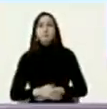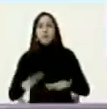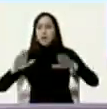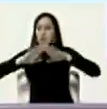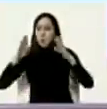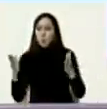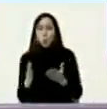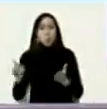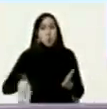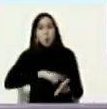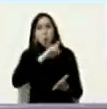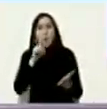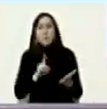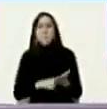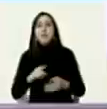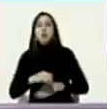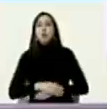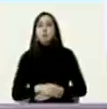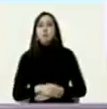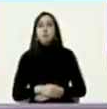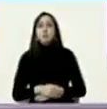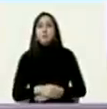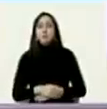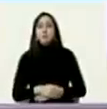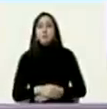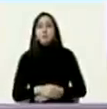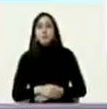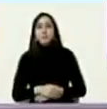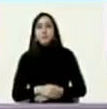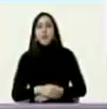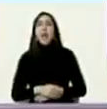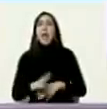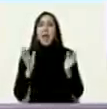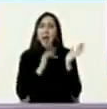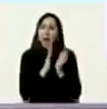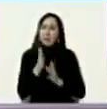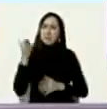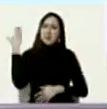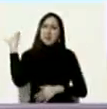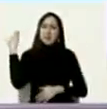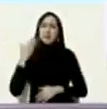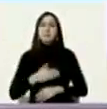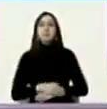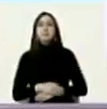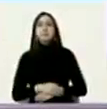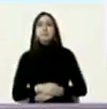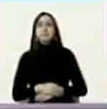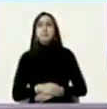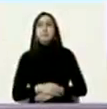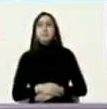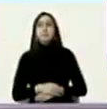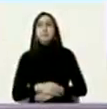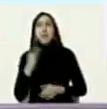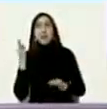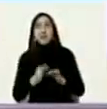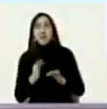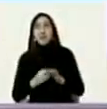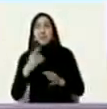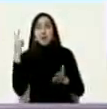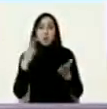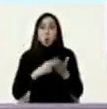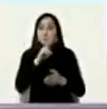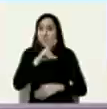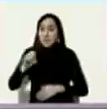entero se paralizó entre abril y septiembre del año 2020